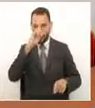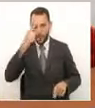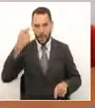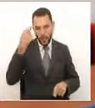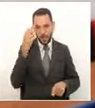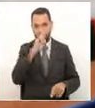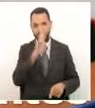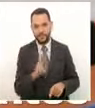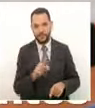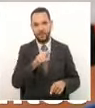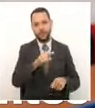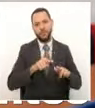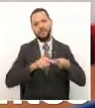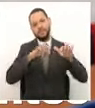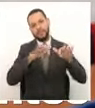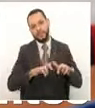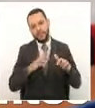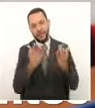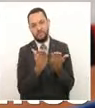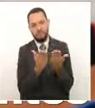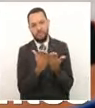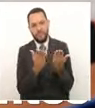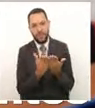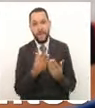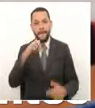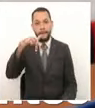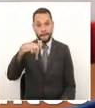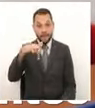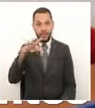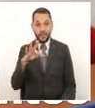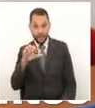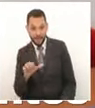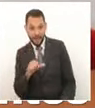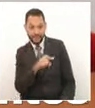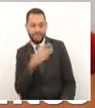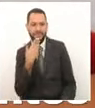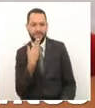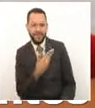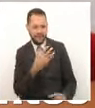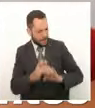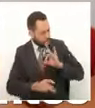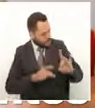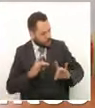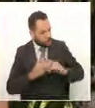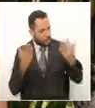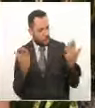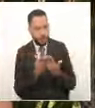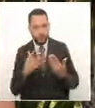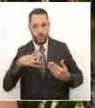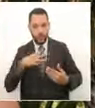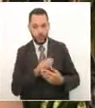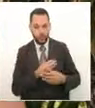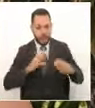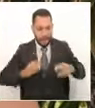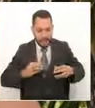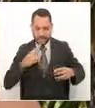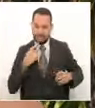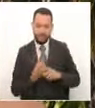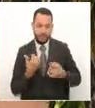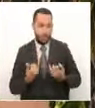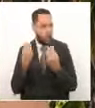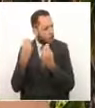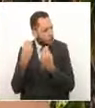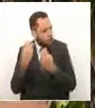a la Secretaría de Educación y al PTA y a Imparciales, porque si no hubiéramos perdido el año. Ha sido muy